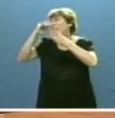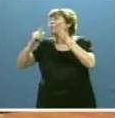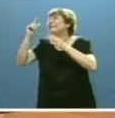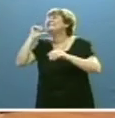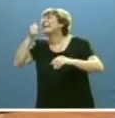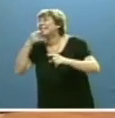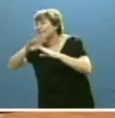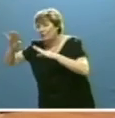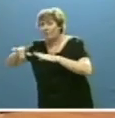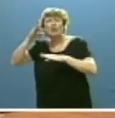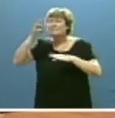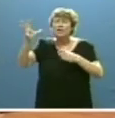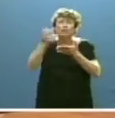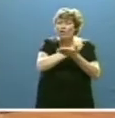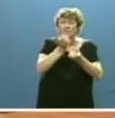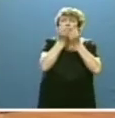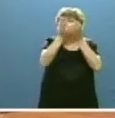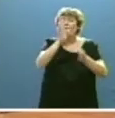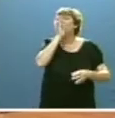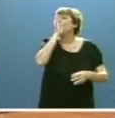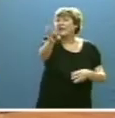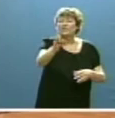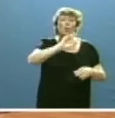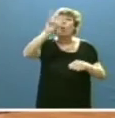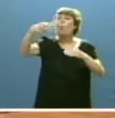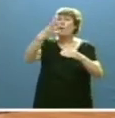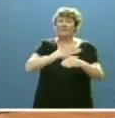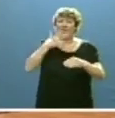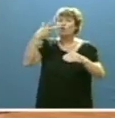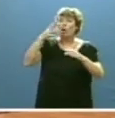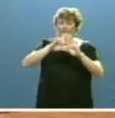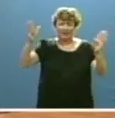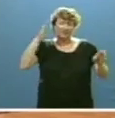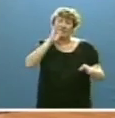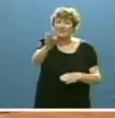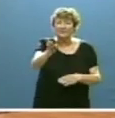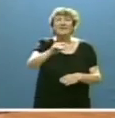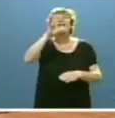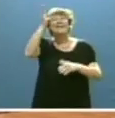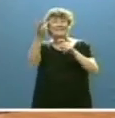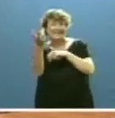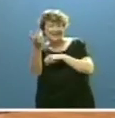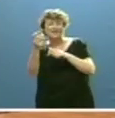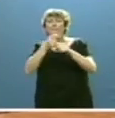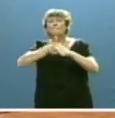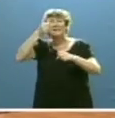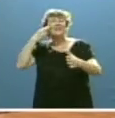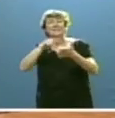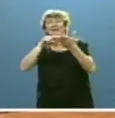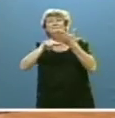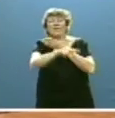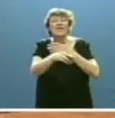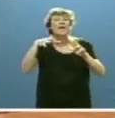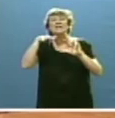a través de emisiones abiertas y en directo en la web de las Cortes. Tres, aumentar la transparencia sobre la situación